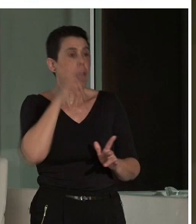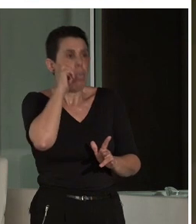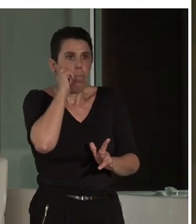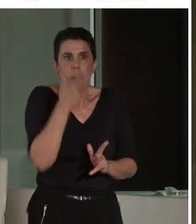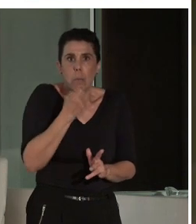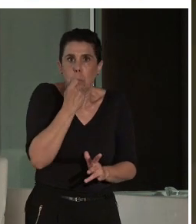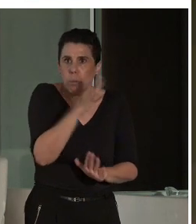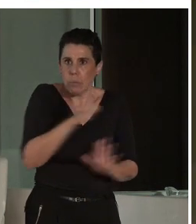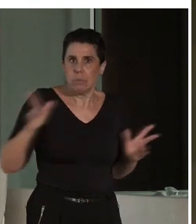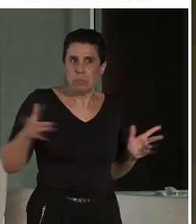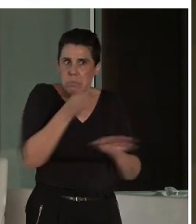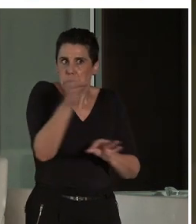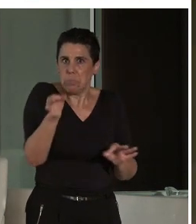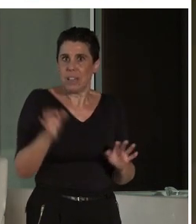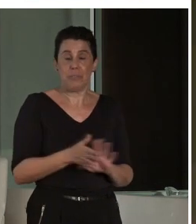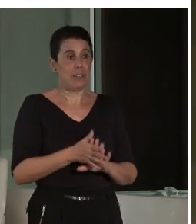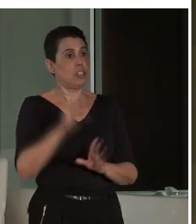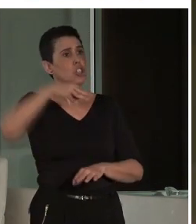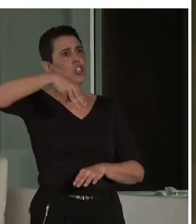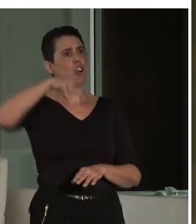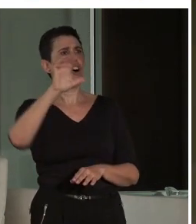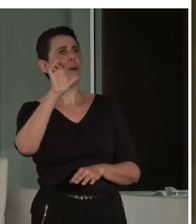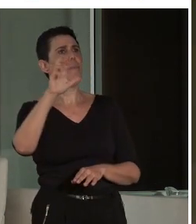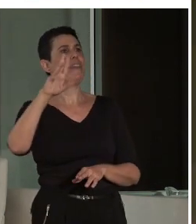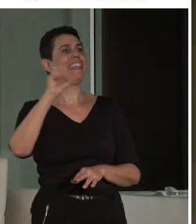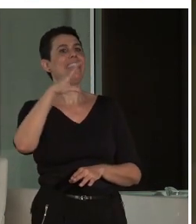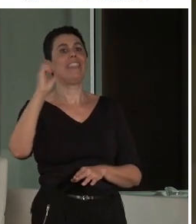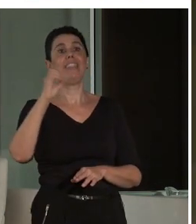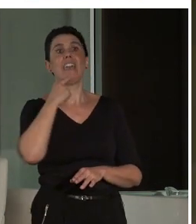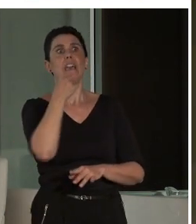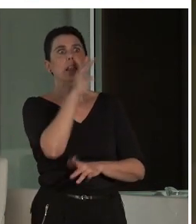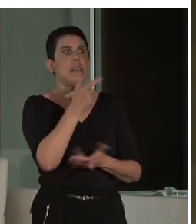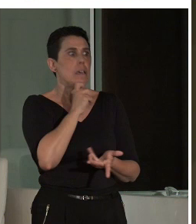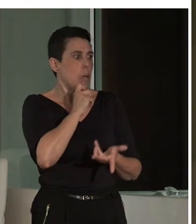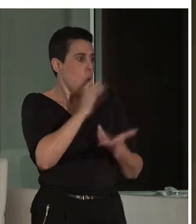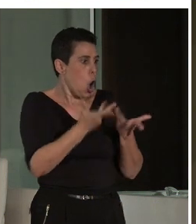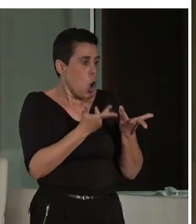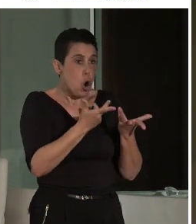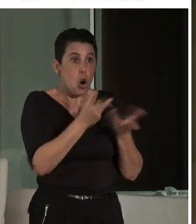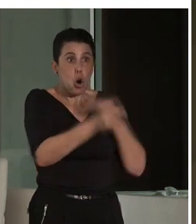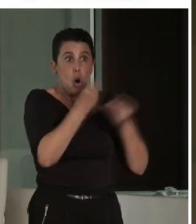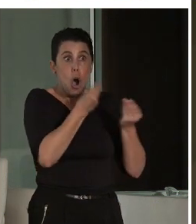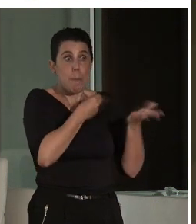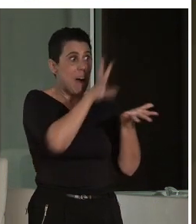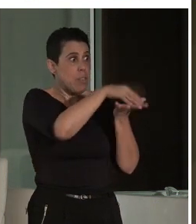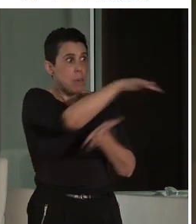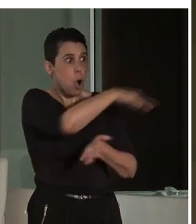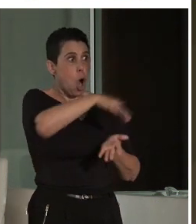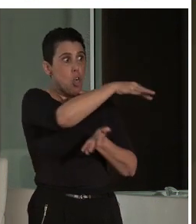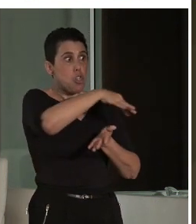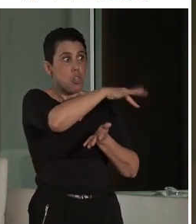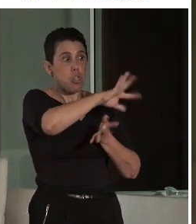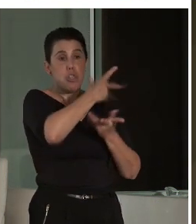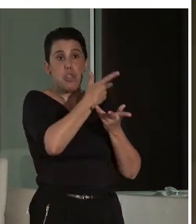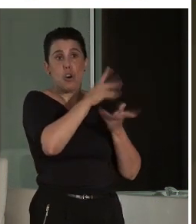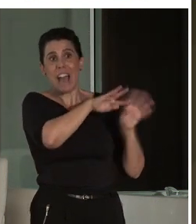humanidad, que, claro, Merce dijo, bueno, pero ¿cómo vamos a tratar con sitios patrimonio mundial de la humanidad si dejamos fuera un 10%? Es